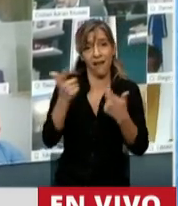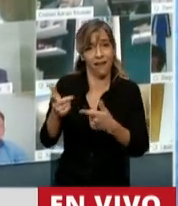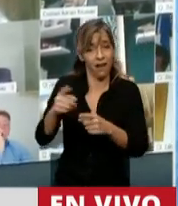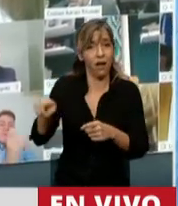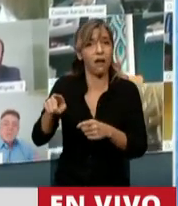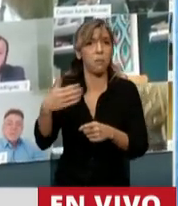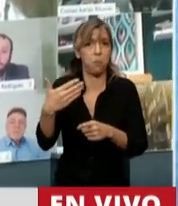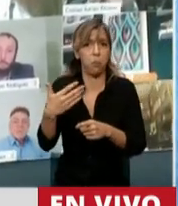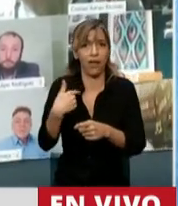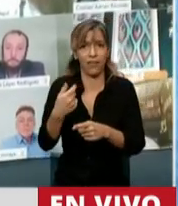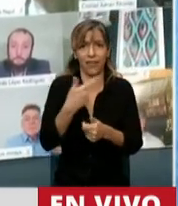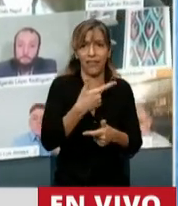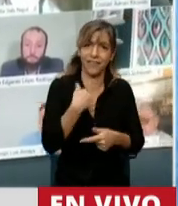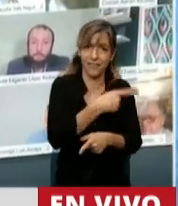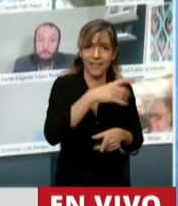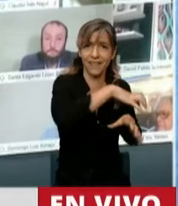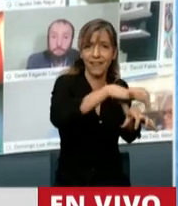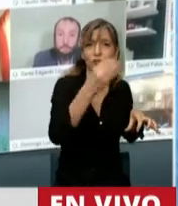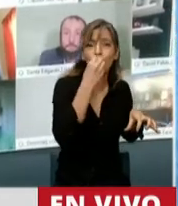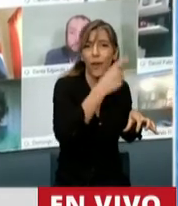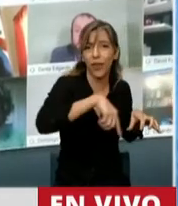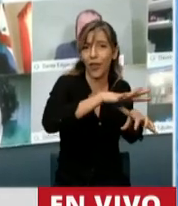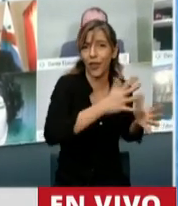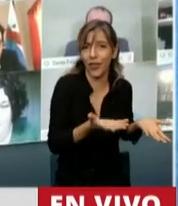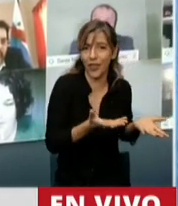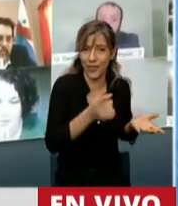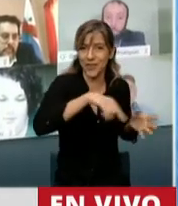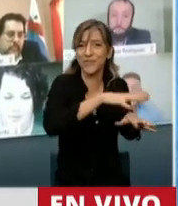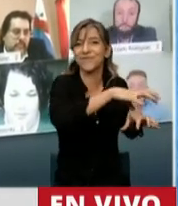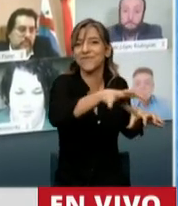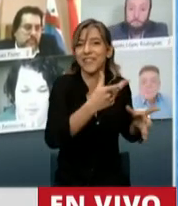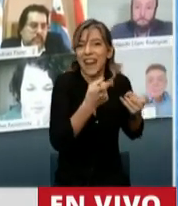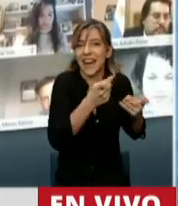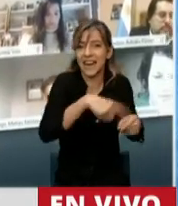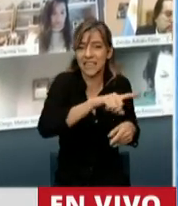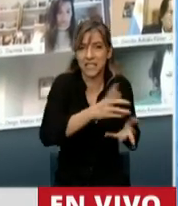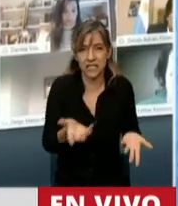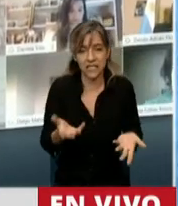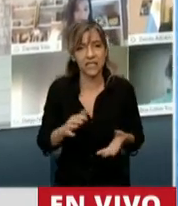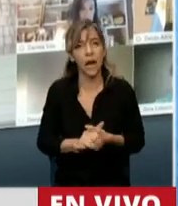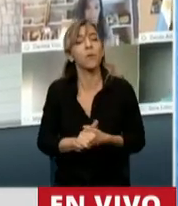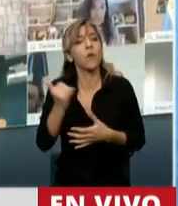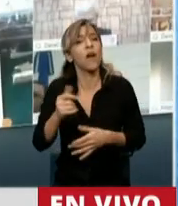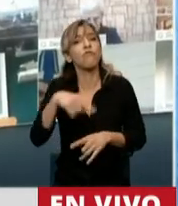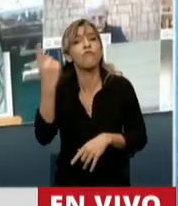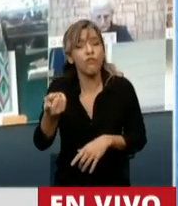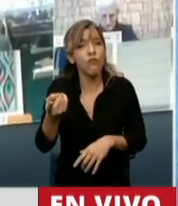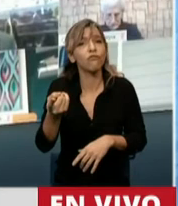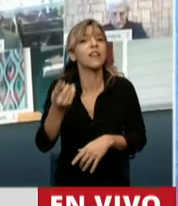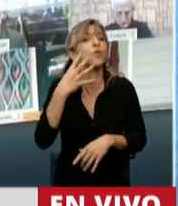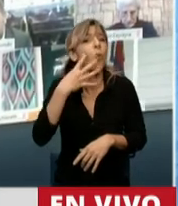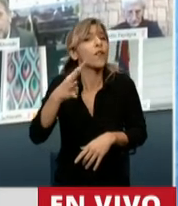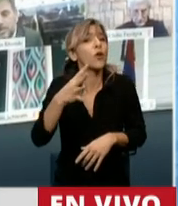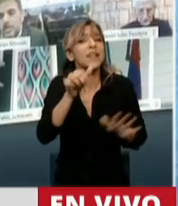y que es una ley que se denomina Cristóbal López, salvo que las 4.600 empresas que están en condiciones de ingresar